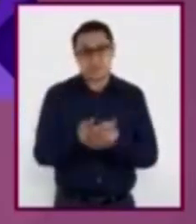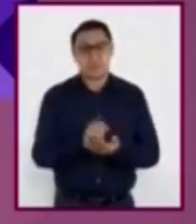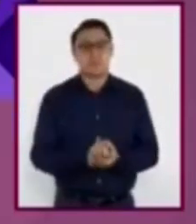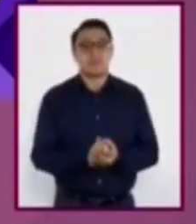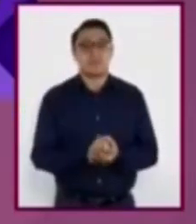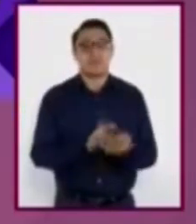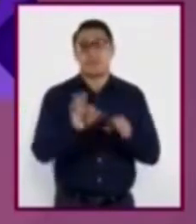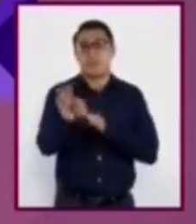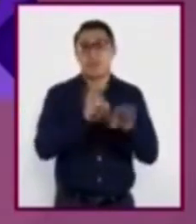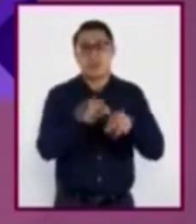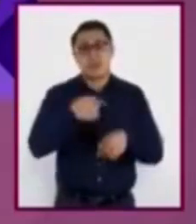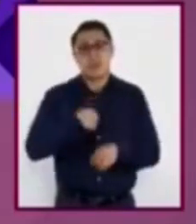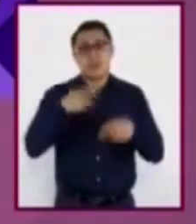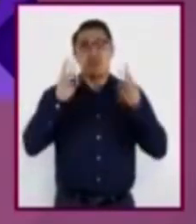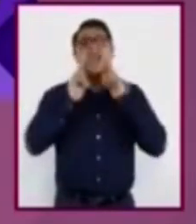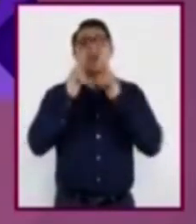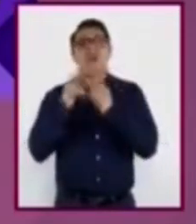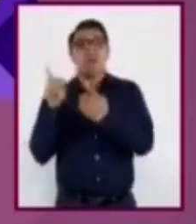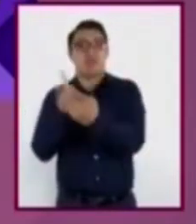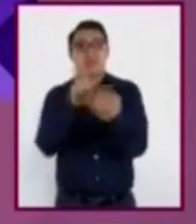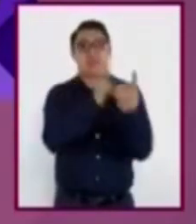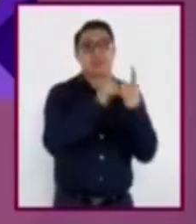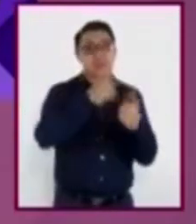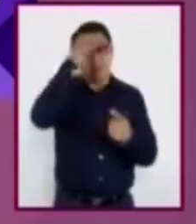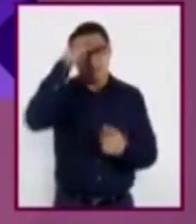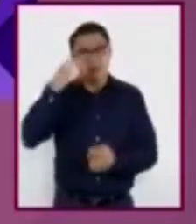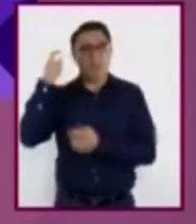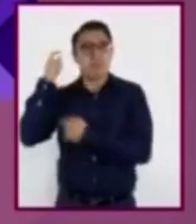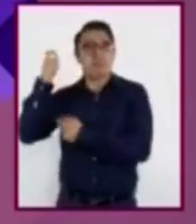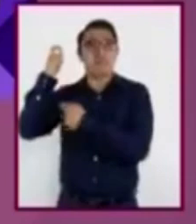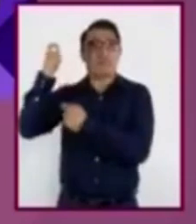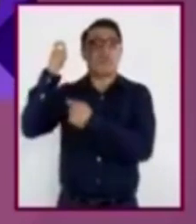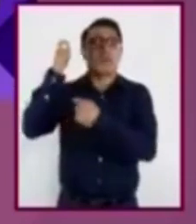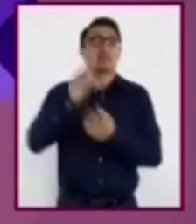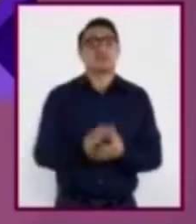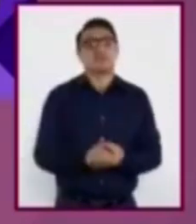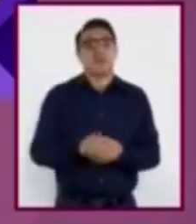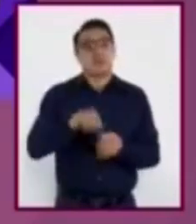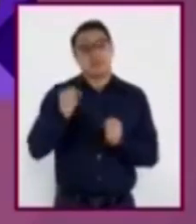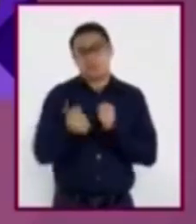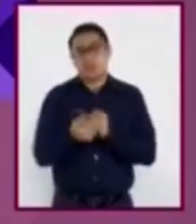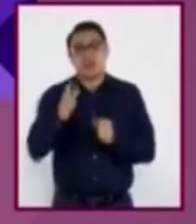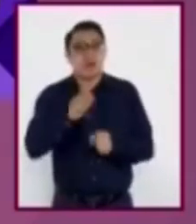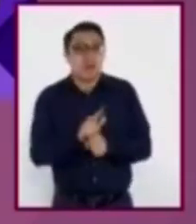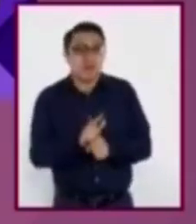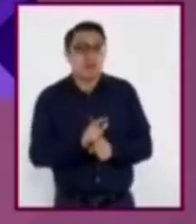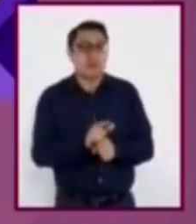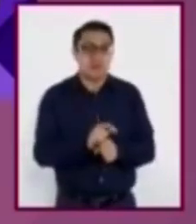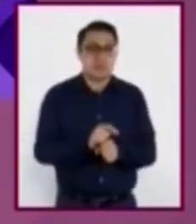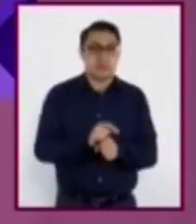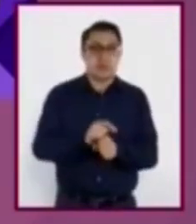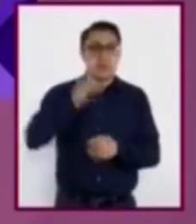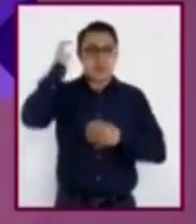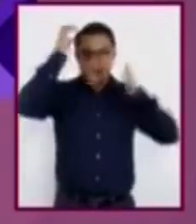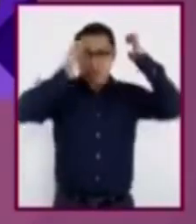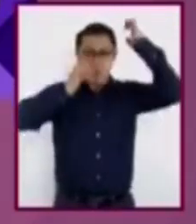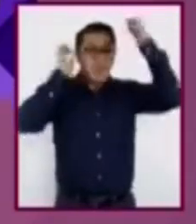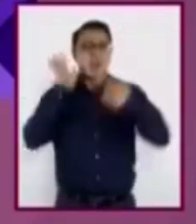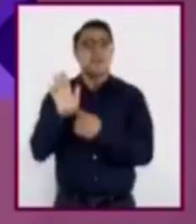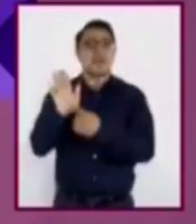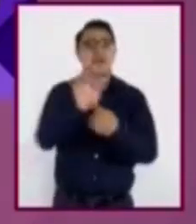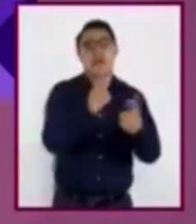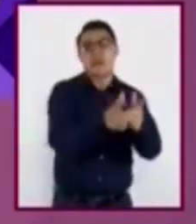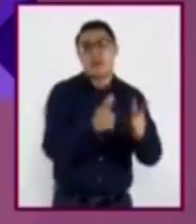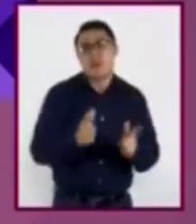puedo reunirme con otras personas para manifestarme. Y en el social, exponer con un grupo o asociación